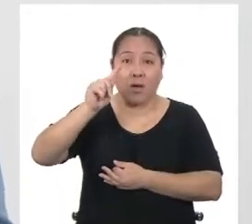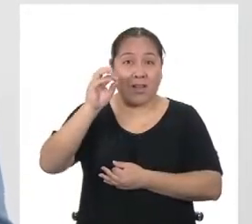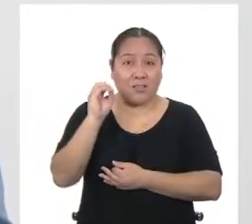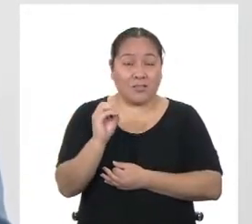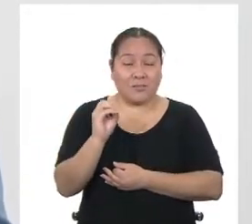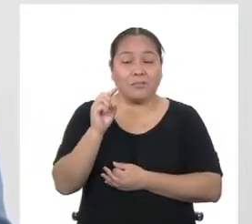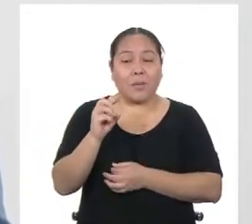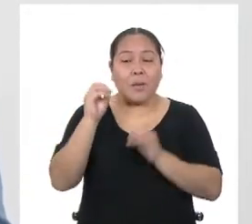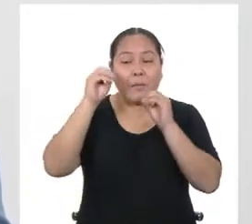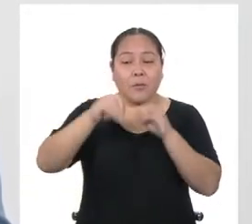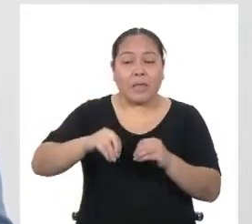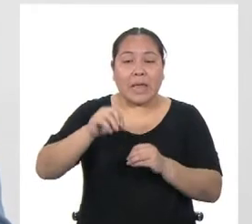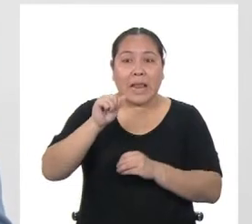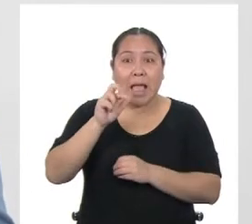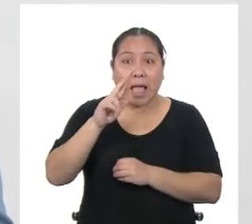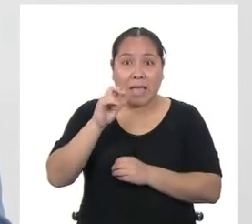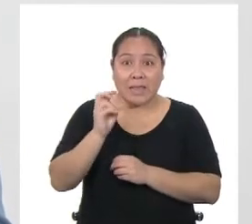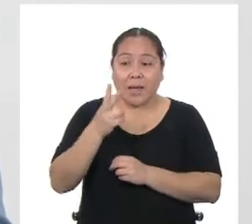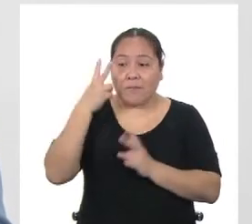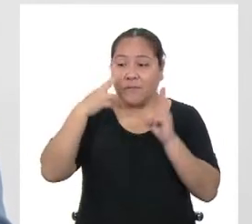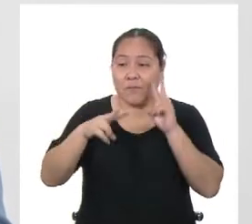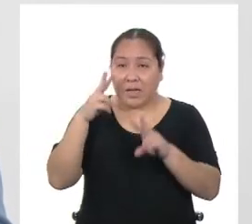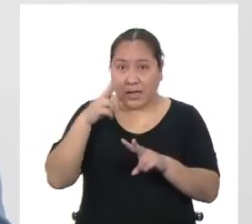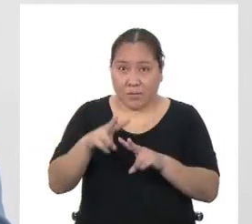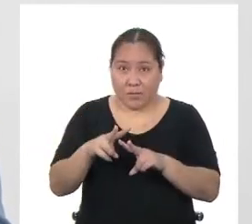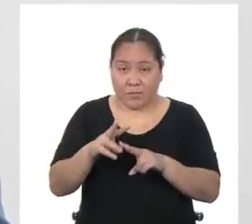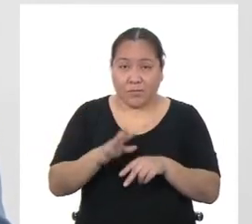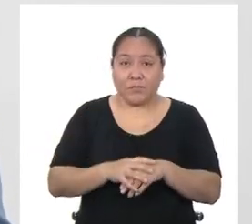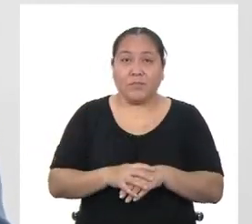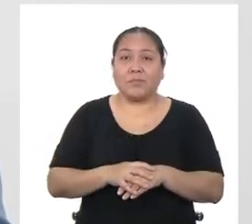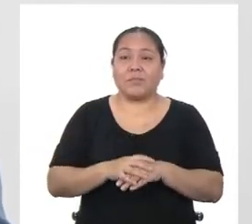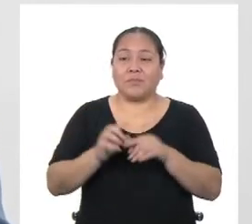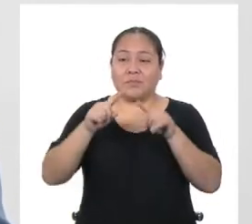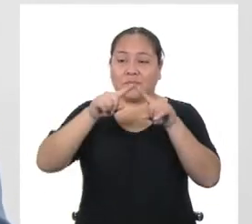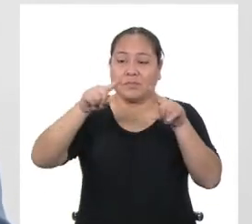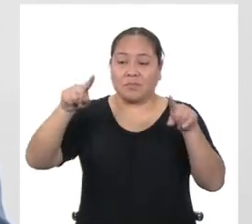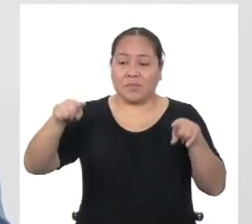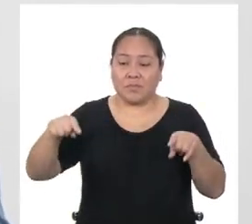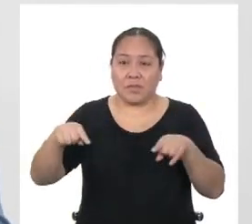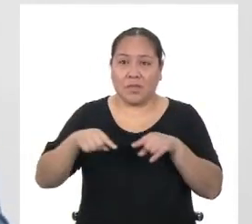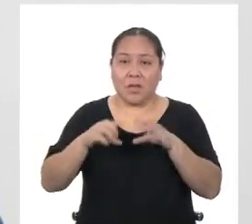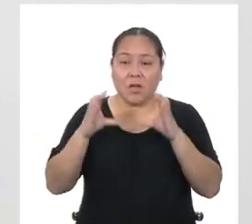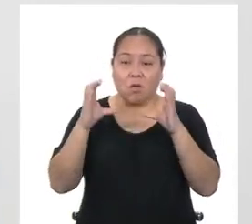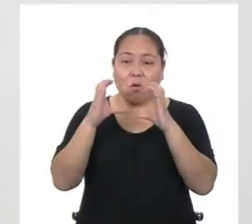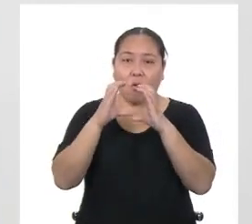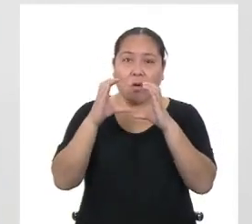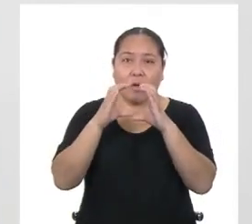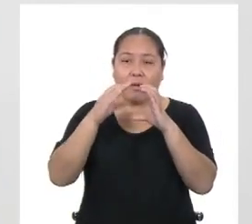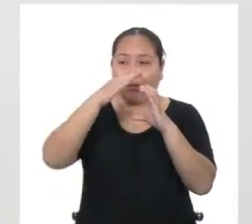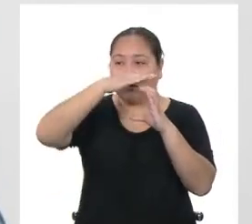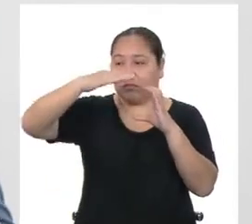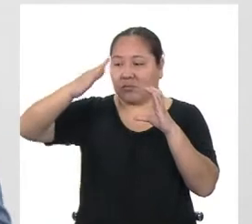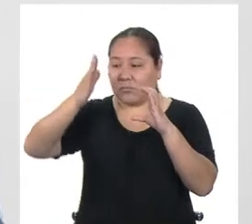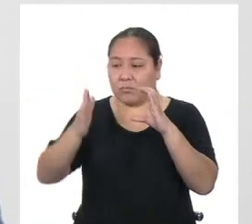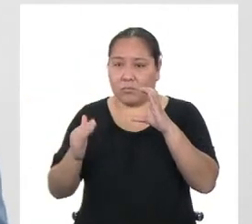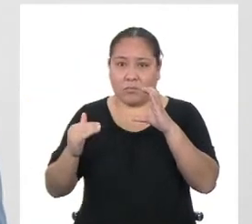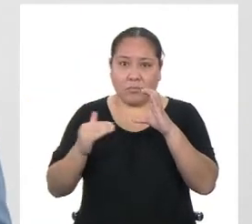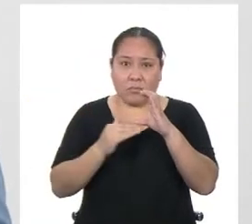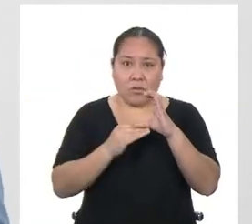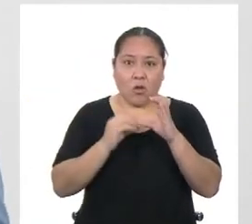aplicar lo que vimos hoy. La fórmula para calcular el área de un cuadrado, que es lado por lado o lado al